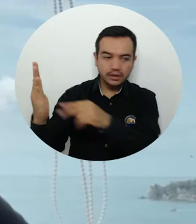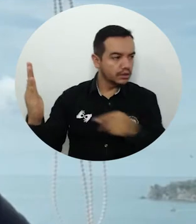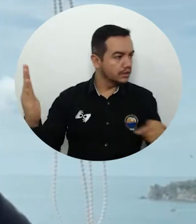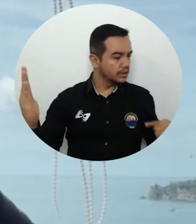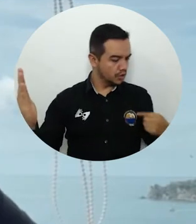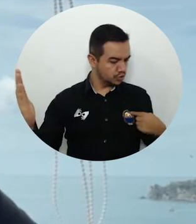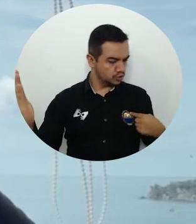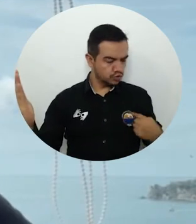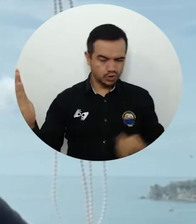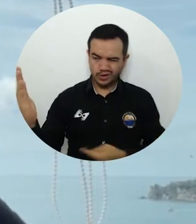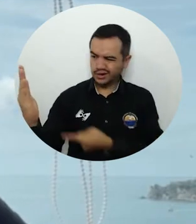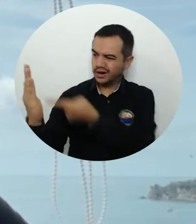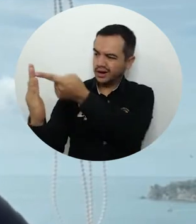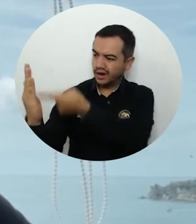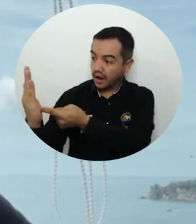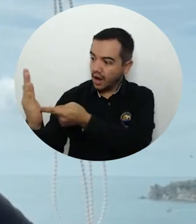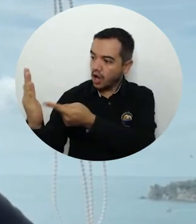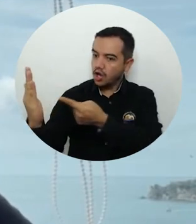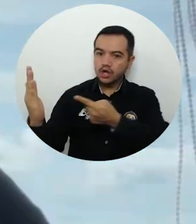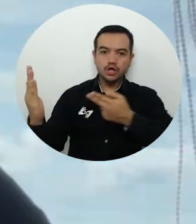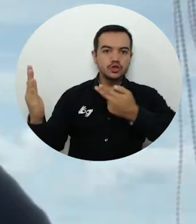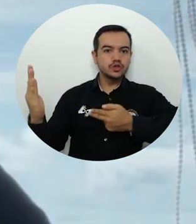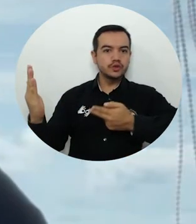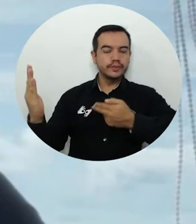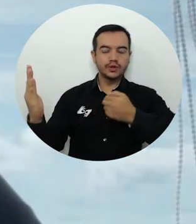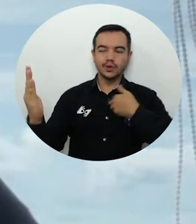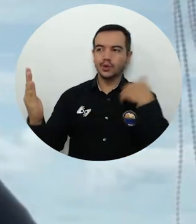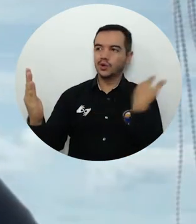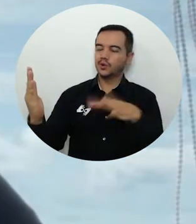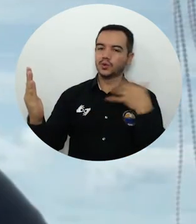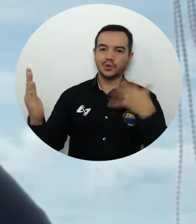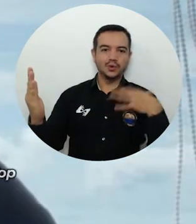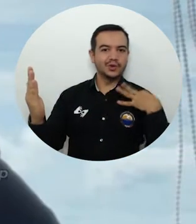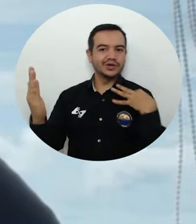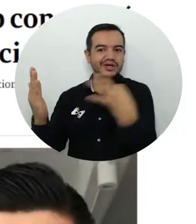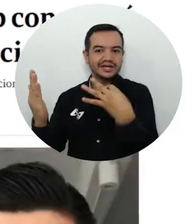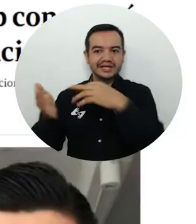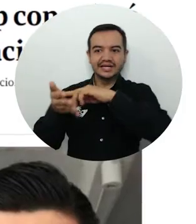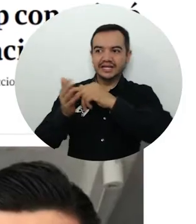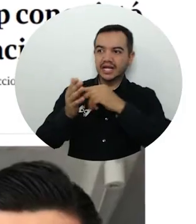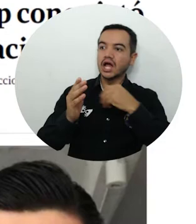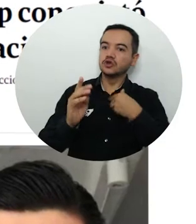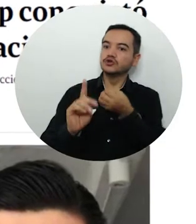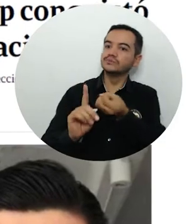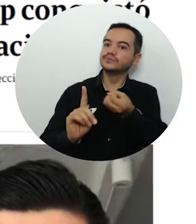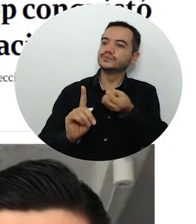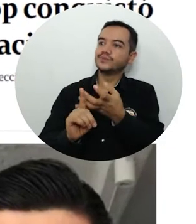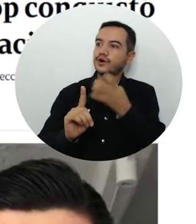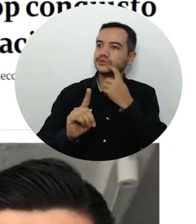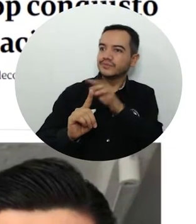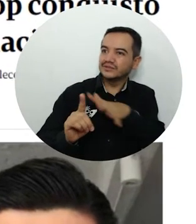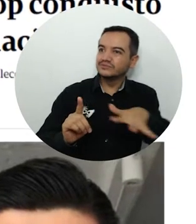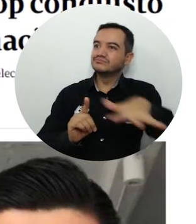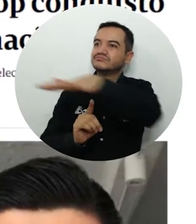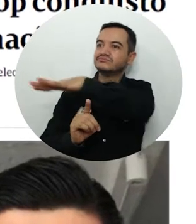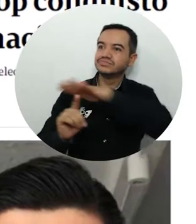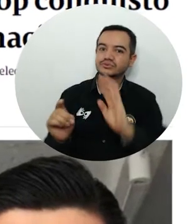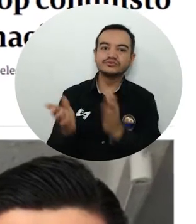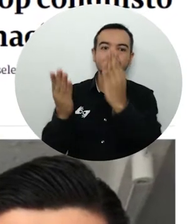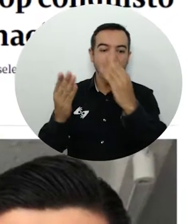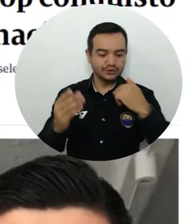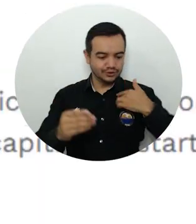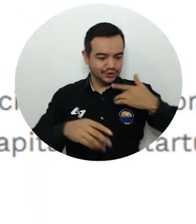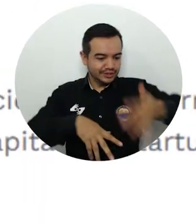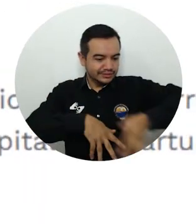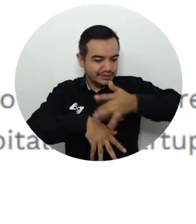estar al lado de nombres tan importantes y es el saber que OnTop está generando un impacto positivo en la región. ¿Cuál es una motivación más